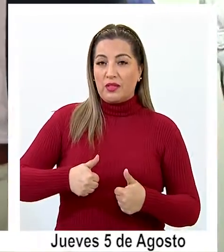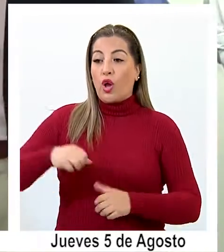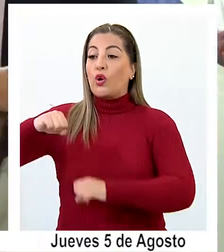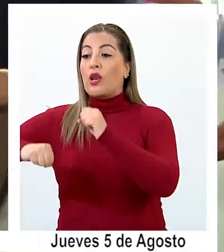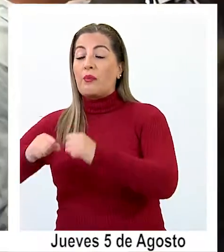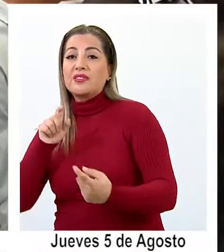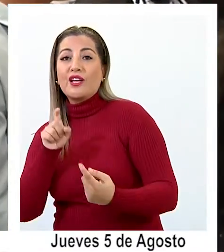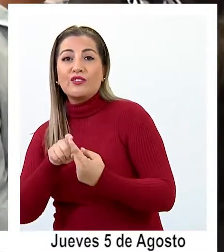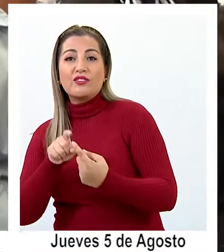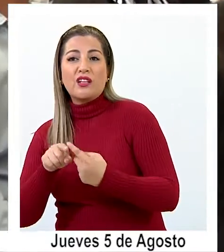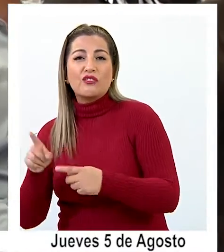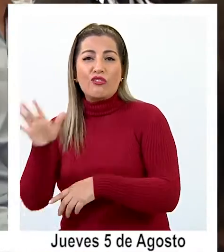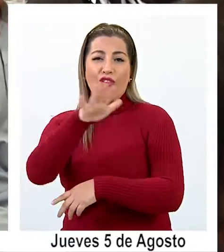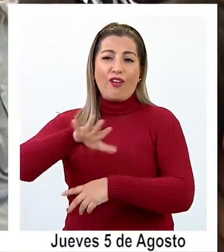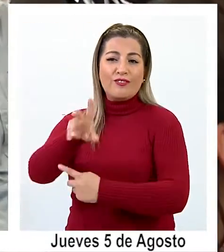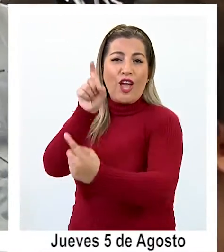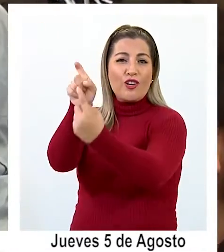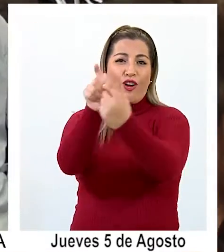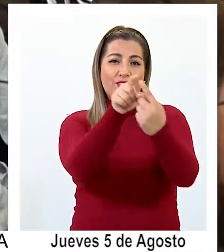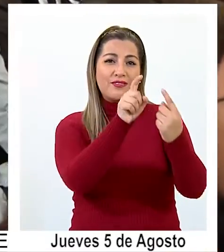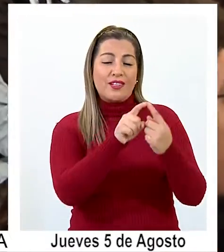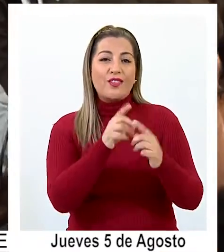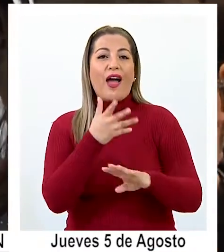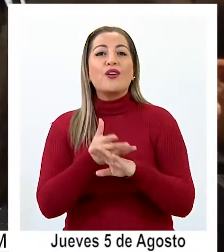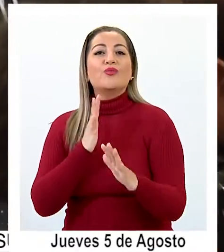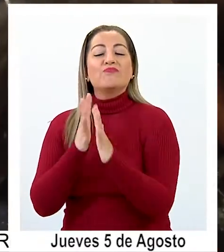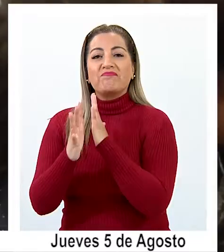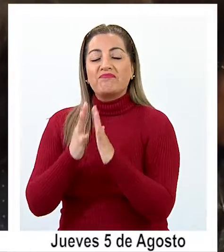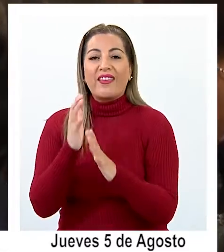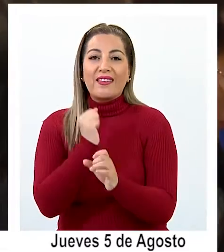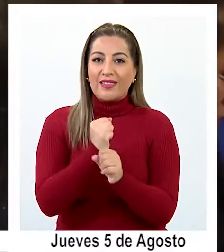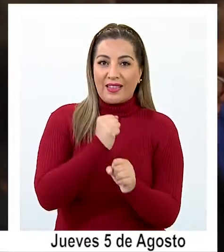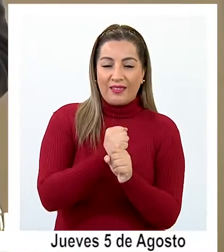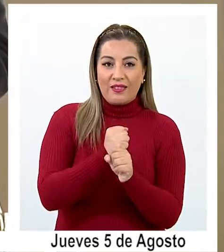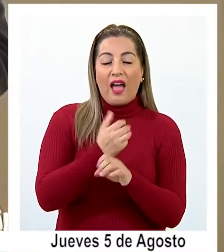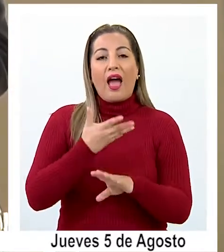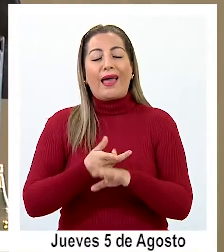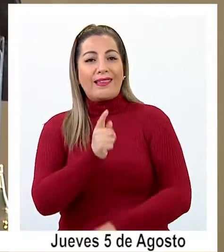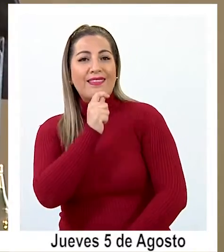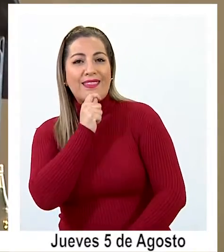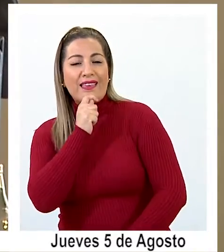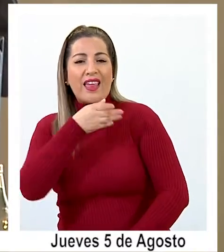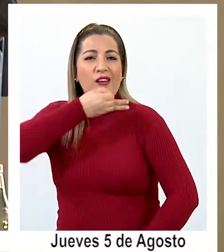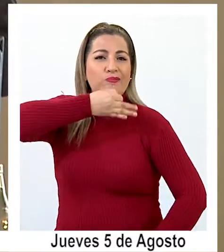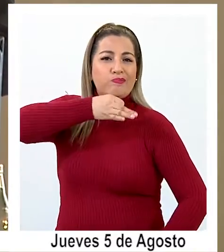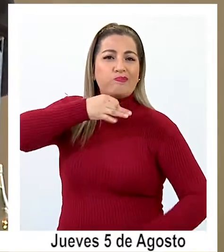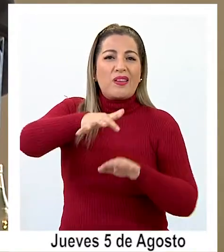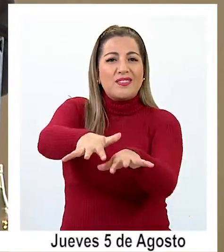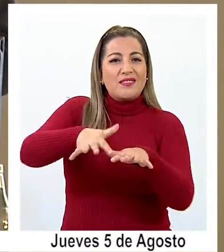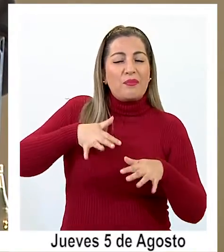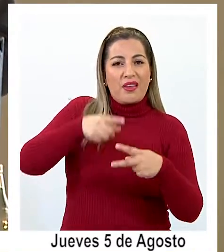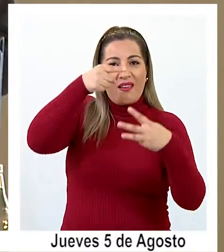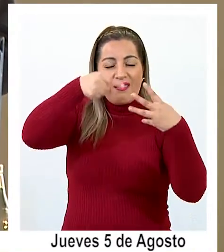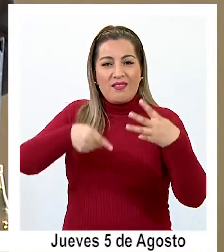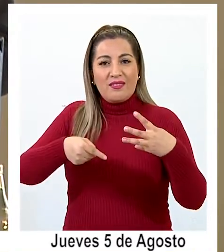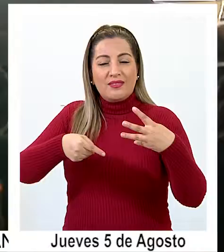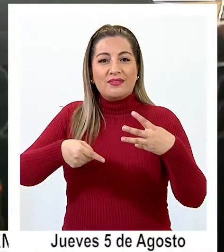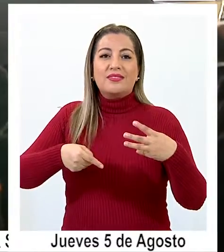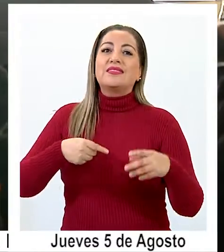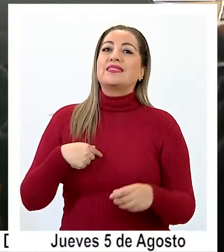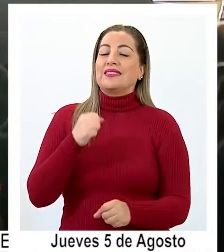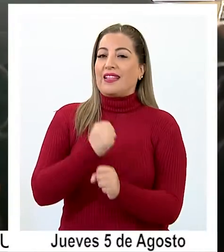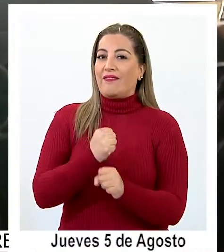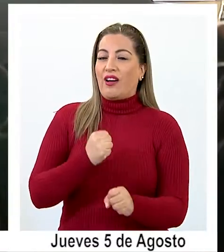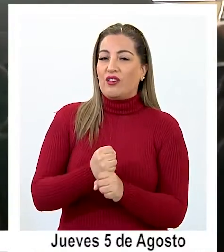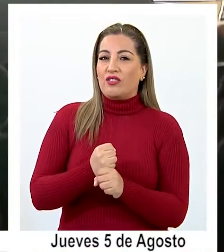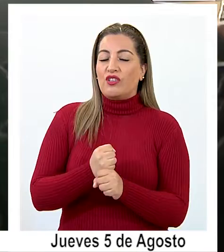empresarial. Entonces vamos a tener una Feria Laboral, vamos a tener talleres, charlas, seminarios, ruedas de negocio para